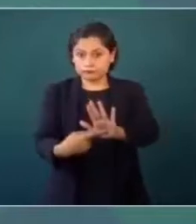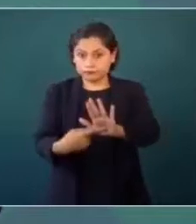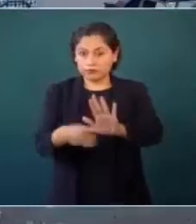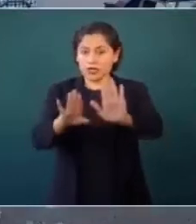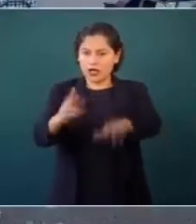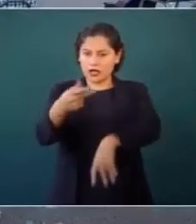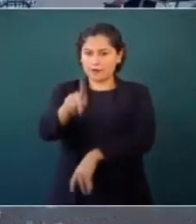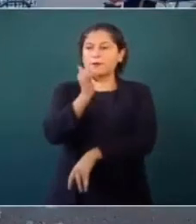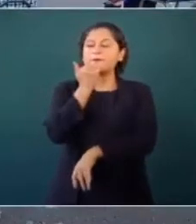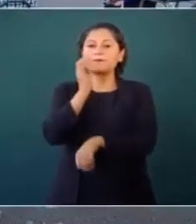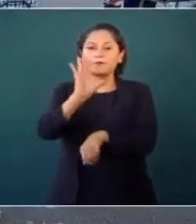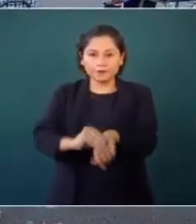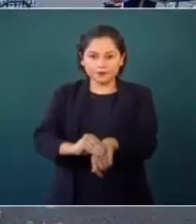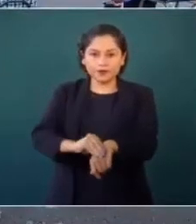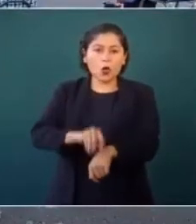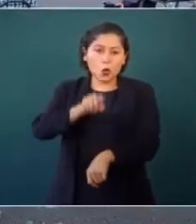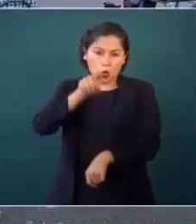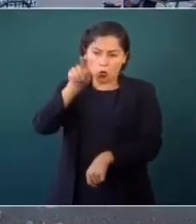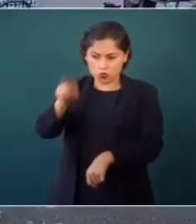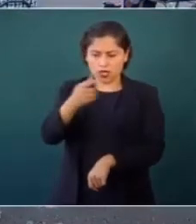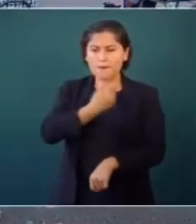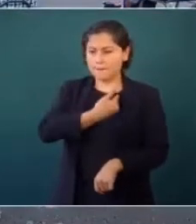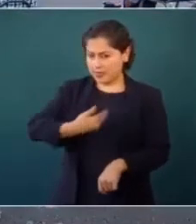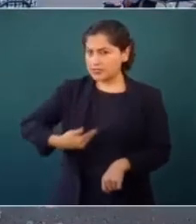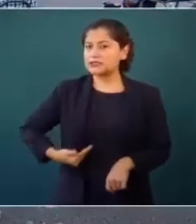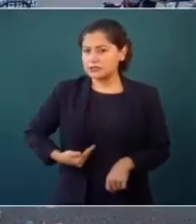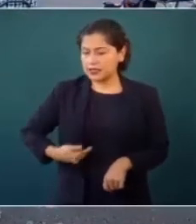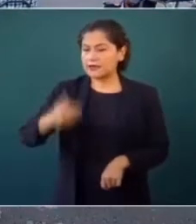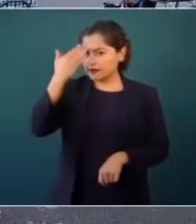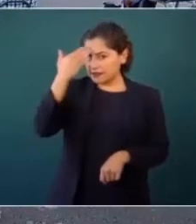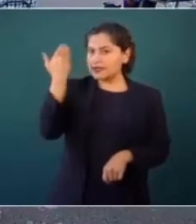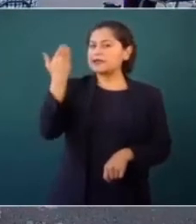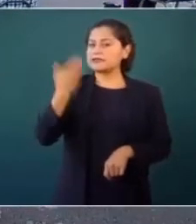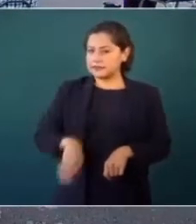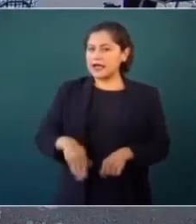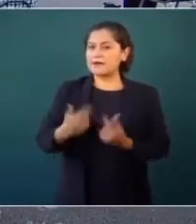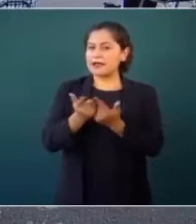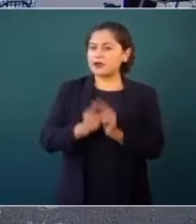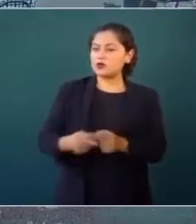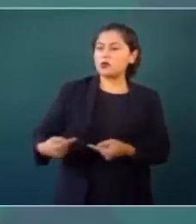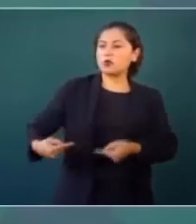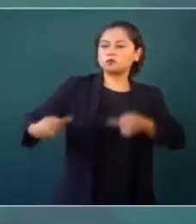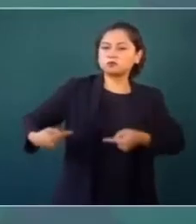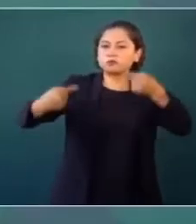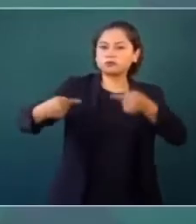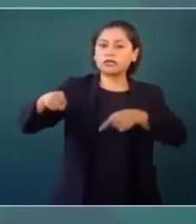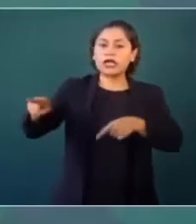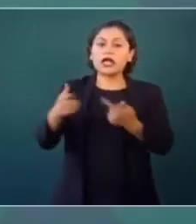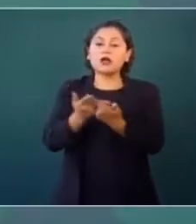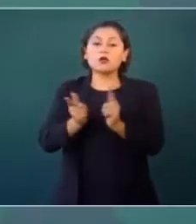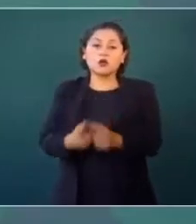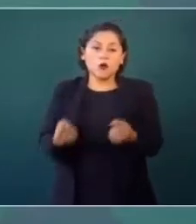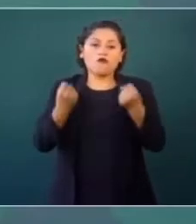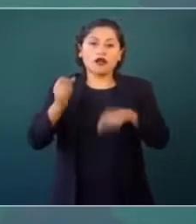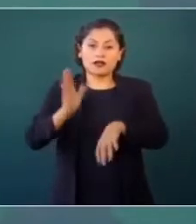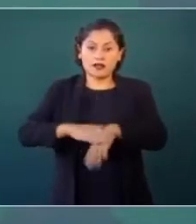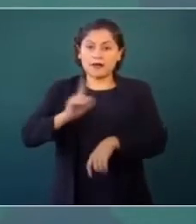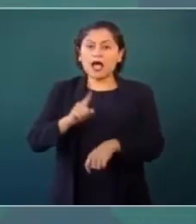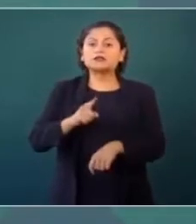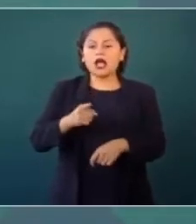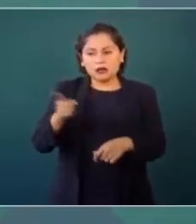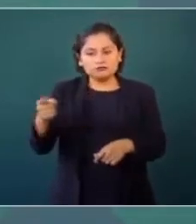Señor presidente, usted mejor que nadie sabe que en la lucha por el poder y entre más poderosos son los adversarios, más fuerte es la ofensiva.